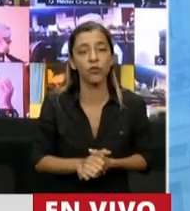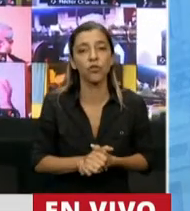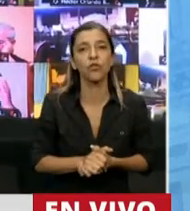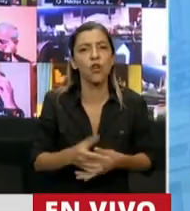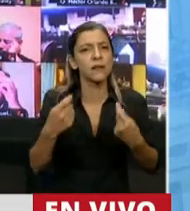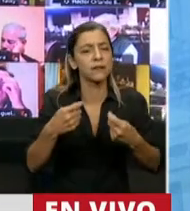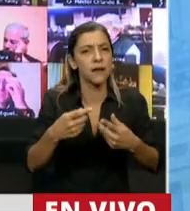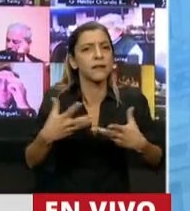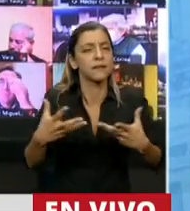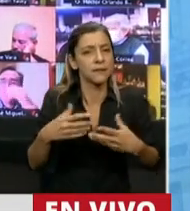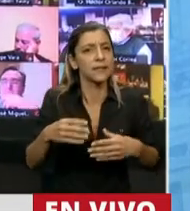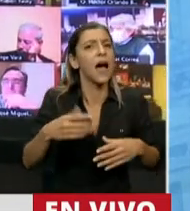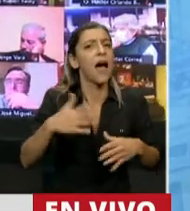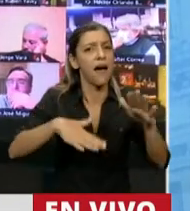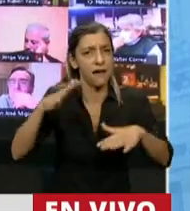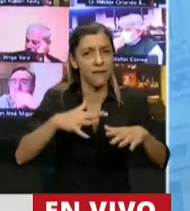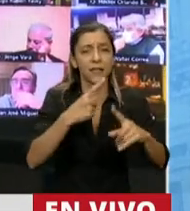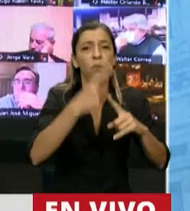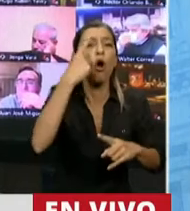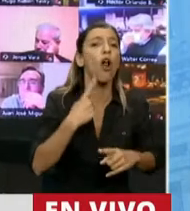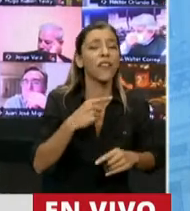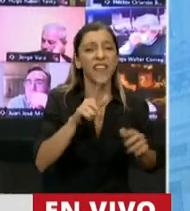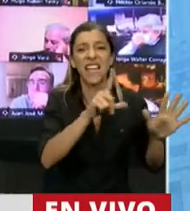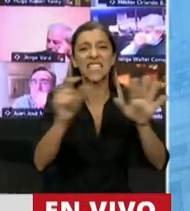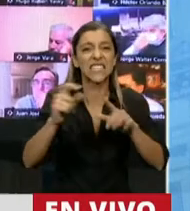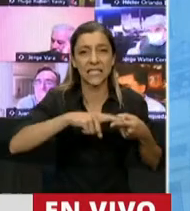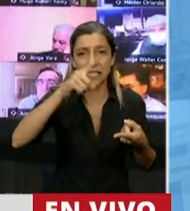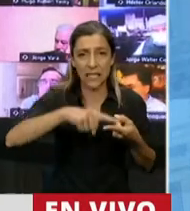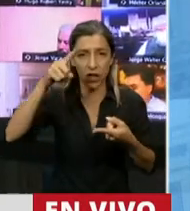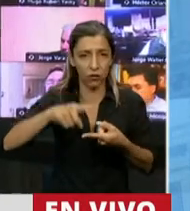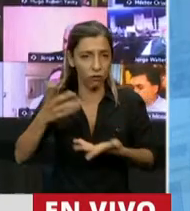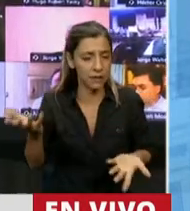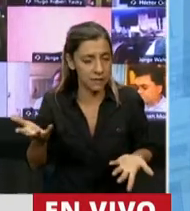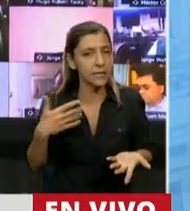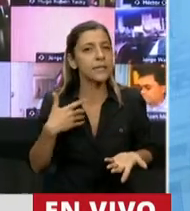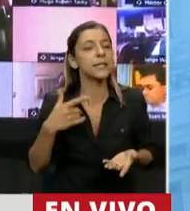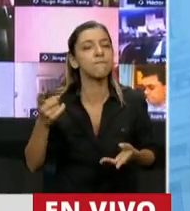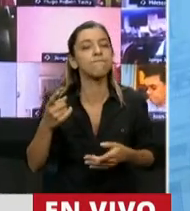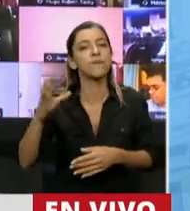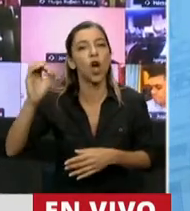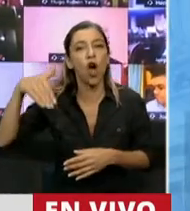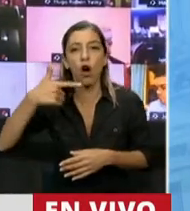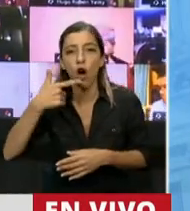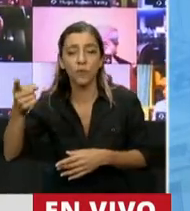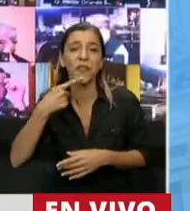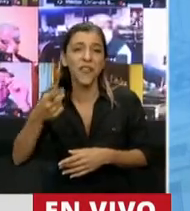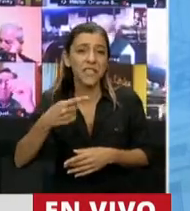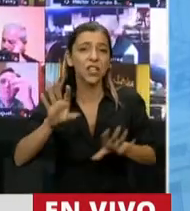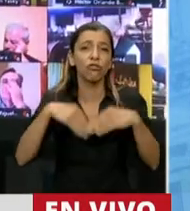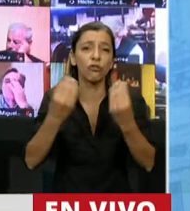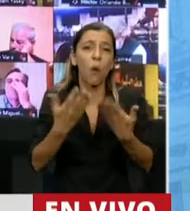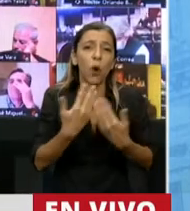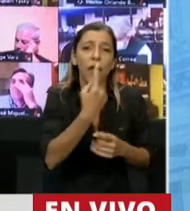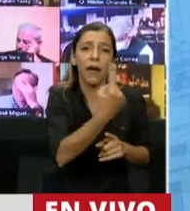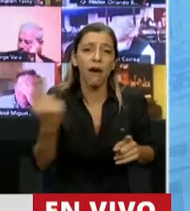tener picos de 700 litros por habitante por día. la recomendación de la Organización Mundial de la Salud es de 250 litros, mientras que